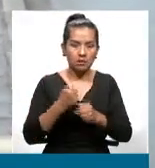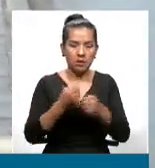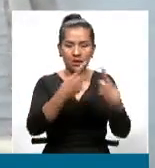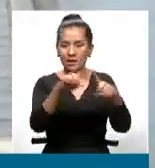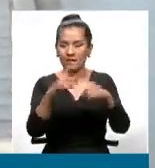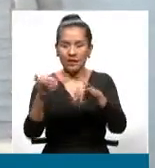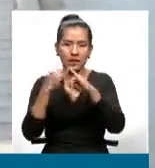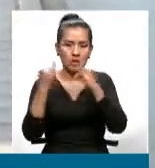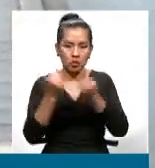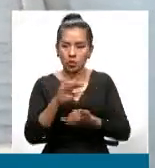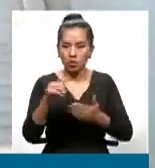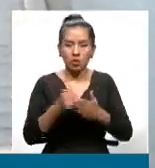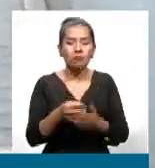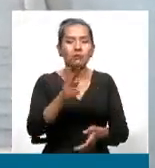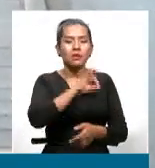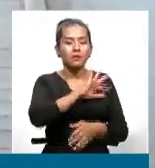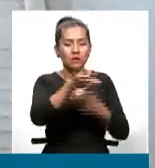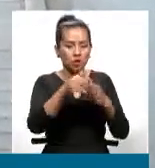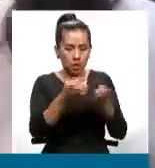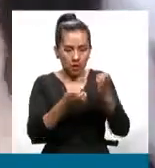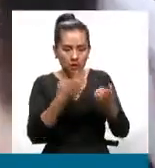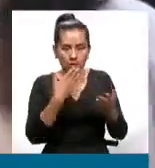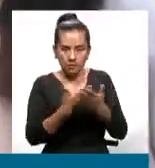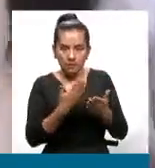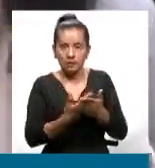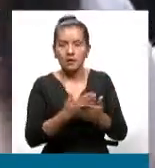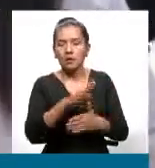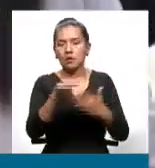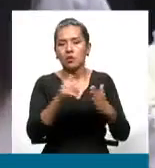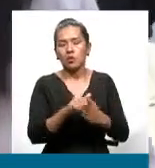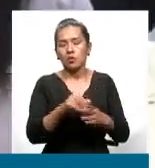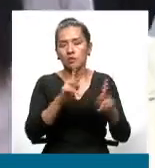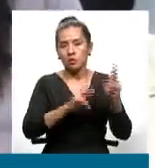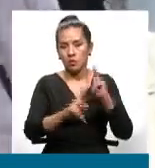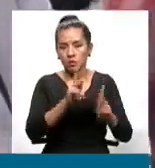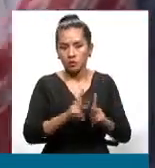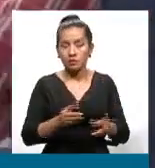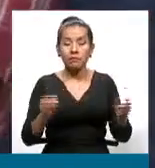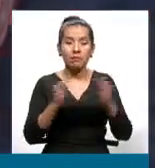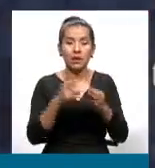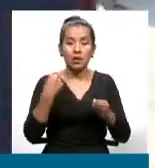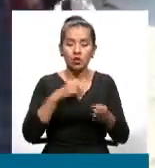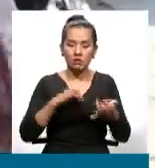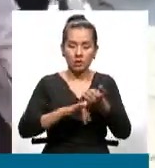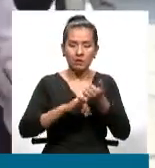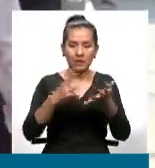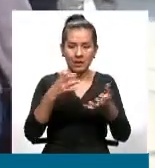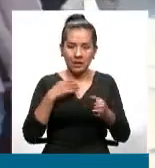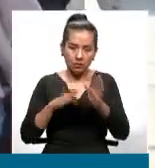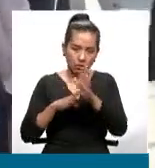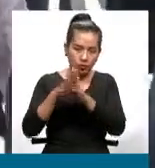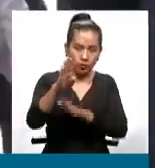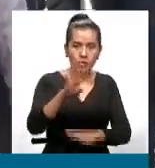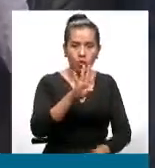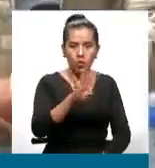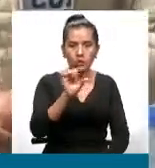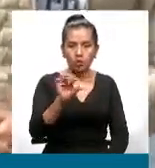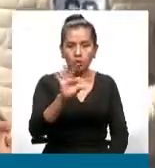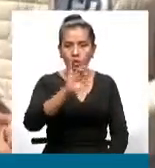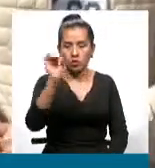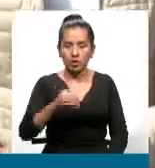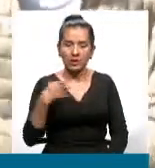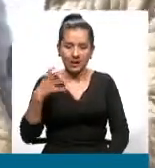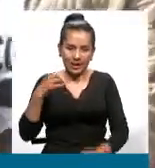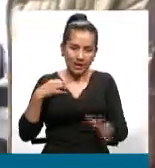plasma en el bienestar de la población. Por otro lado, estamos también apostando por un crecimiento del 4,9%. ¿Cómo